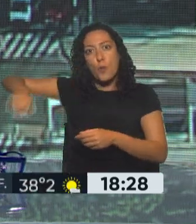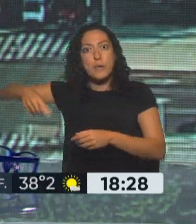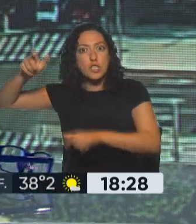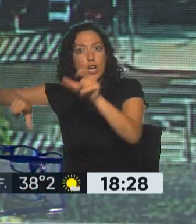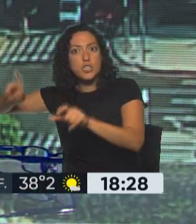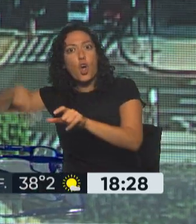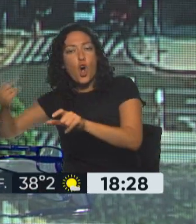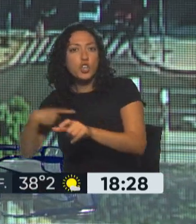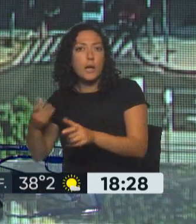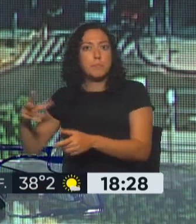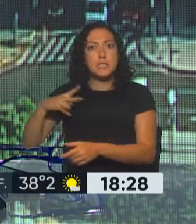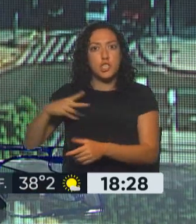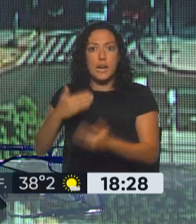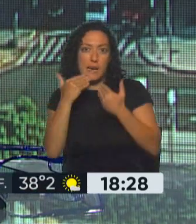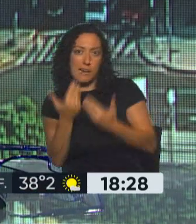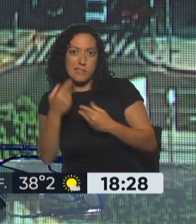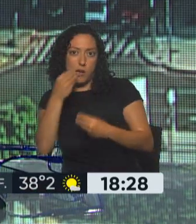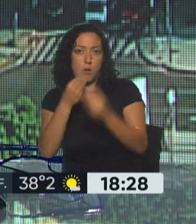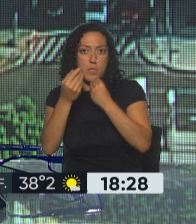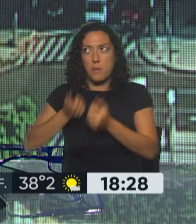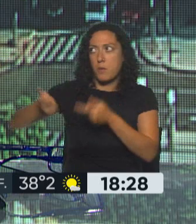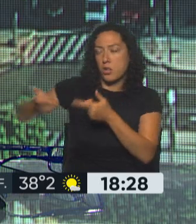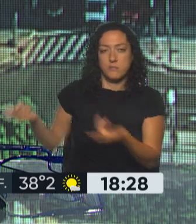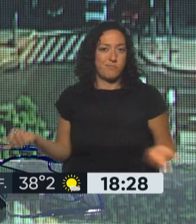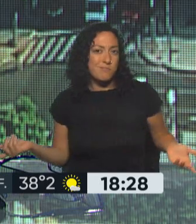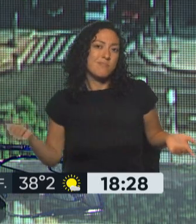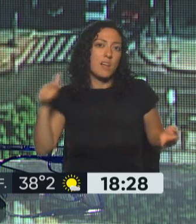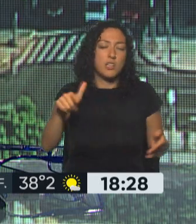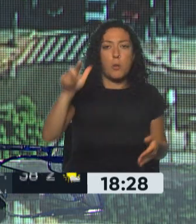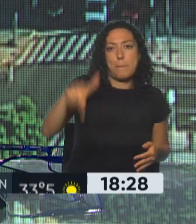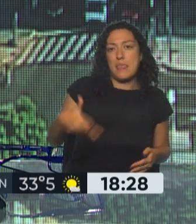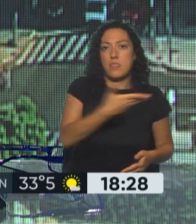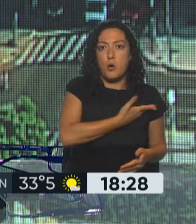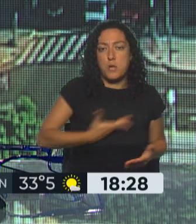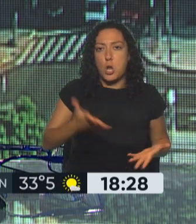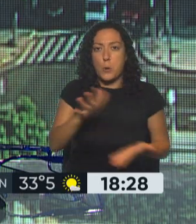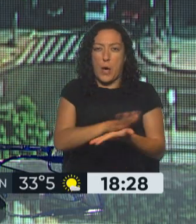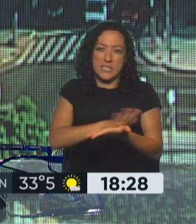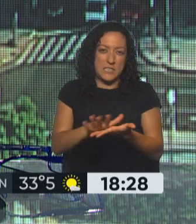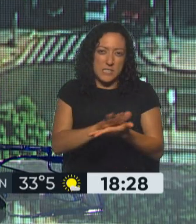o materias primas. Eso es lo básico en política que es lo que uno esperaría que se defina.